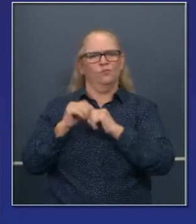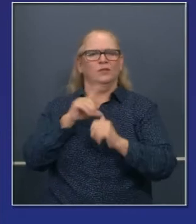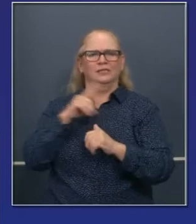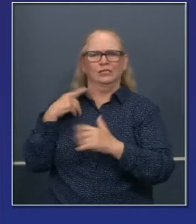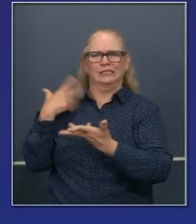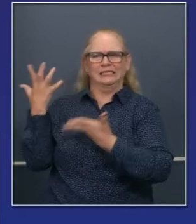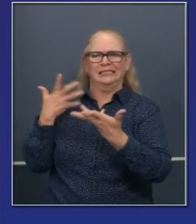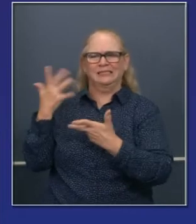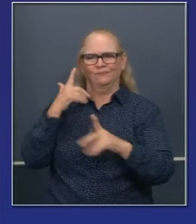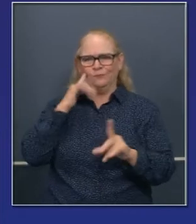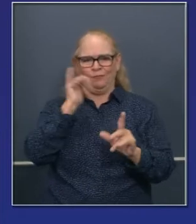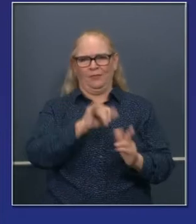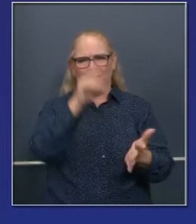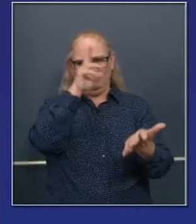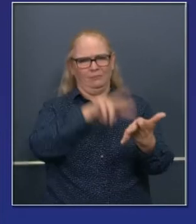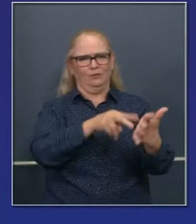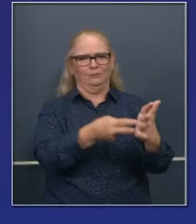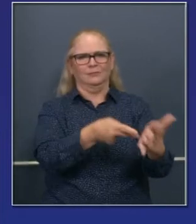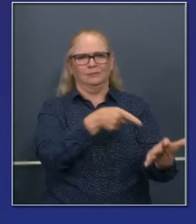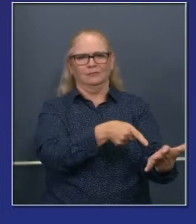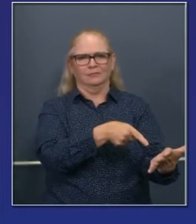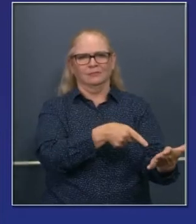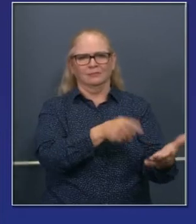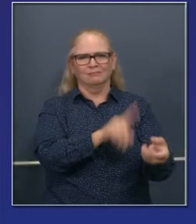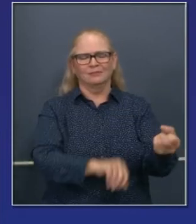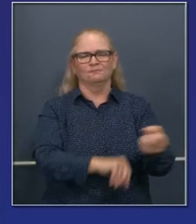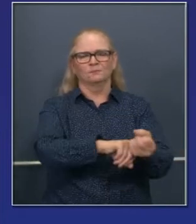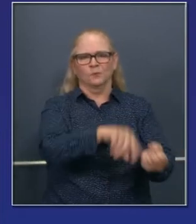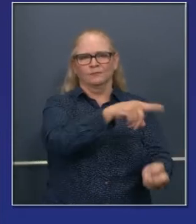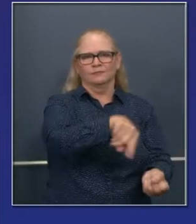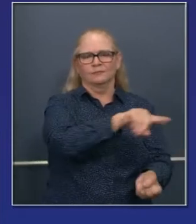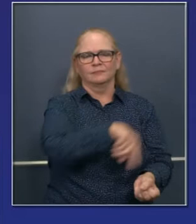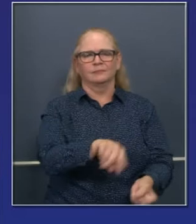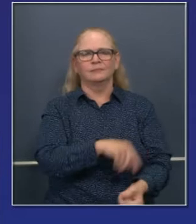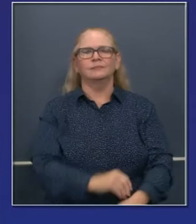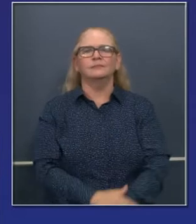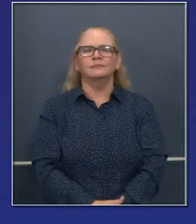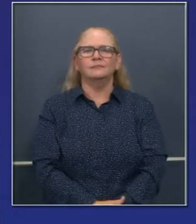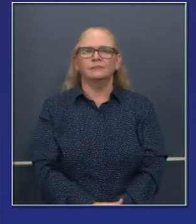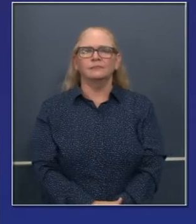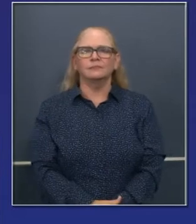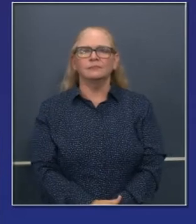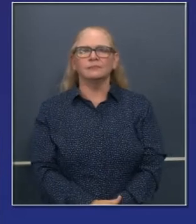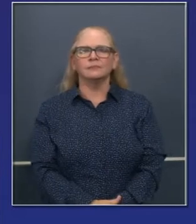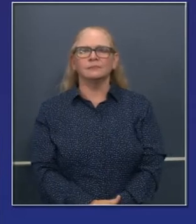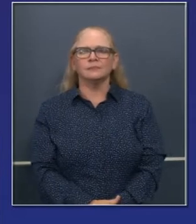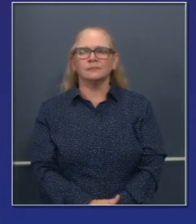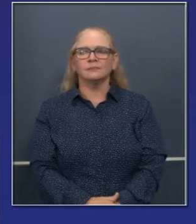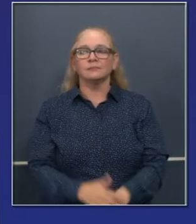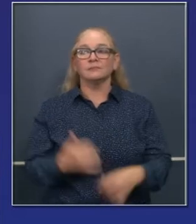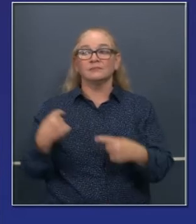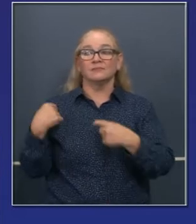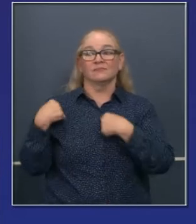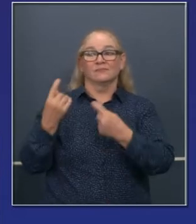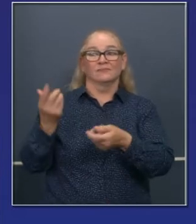desalojos hace un momento, trabajaremos más en ese espacio, hemos hecho trabajo en eso, el